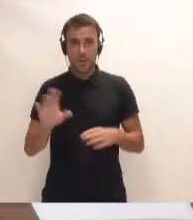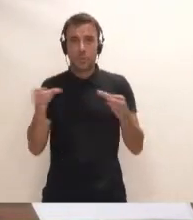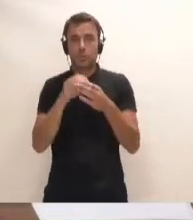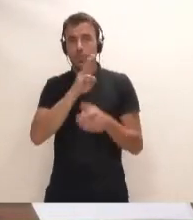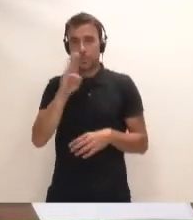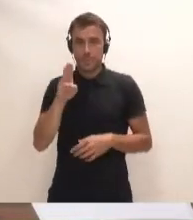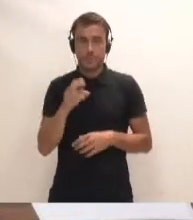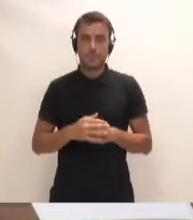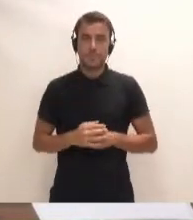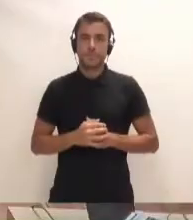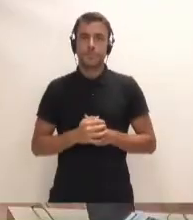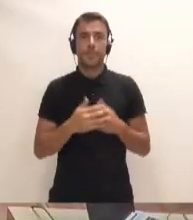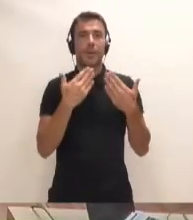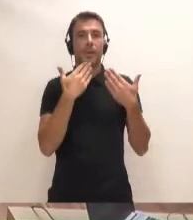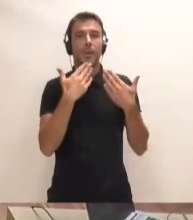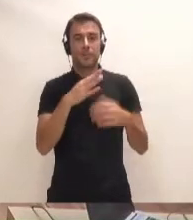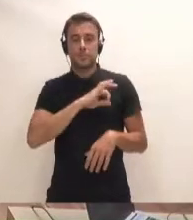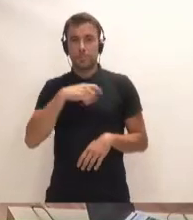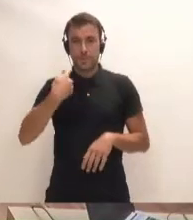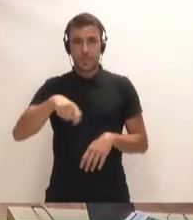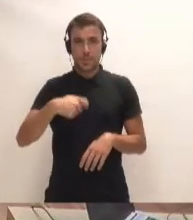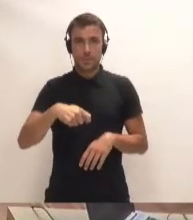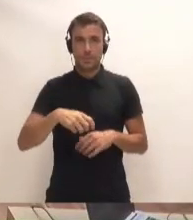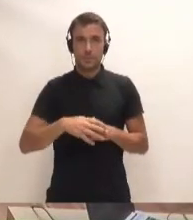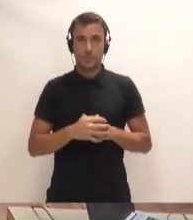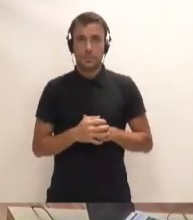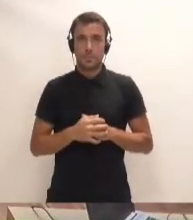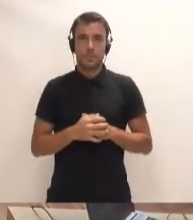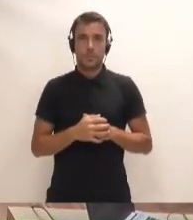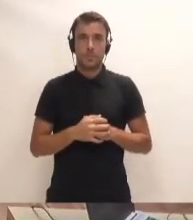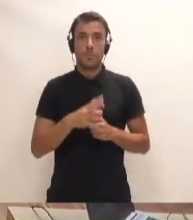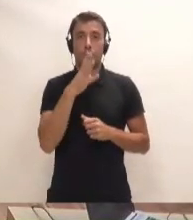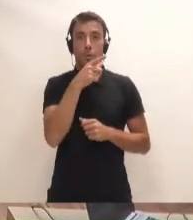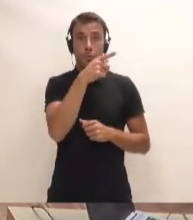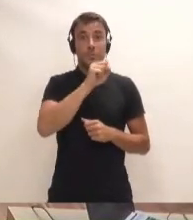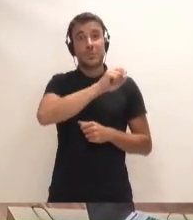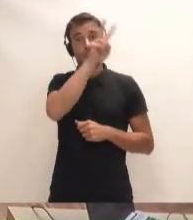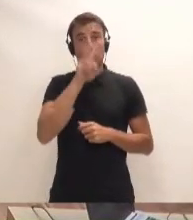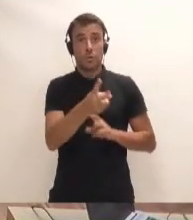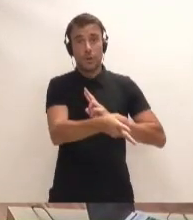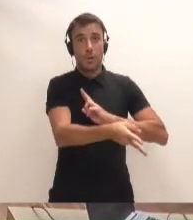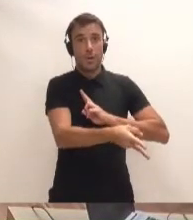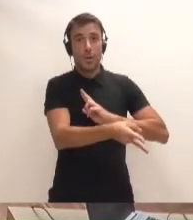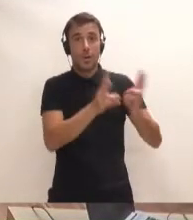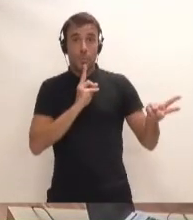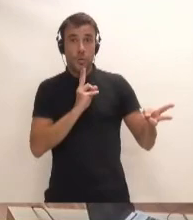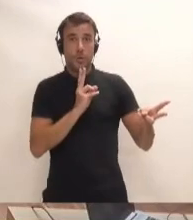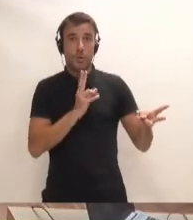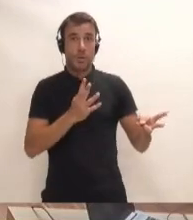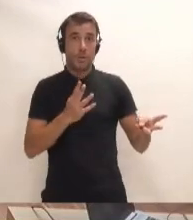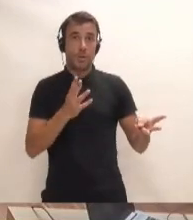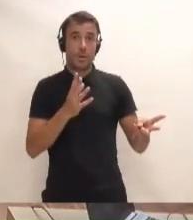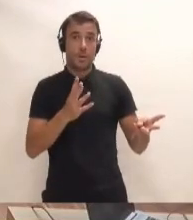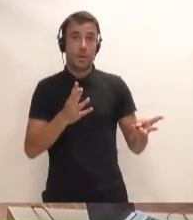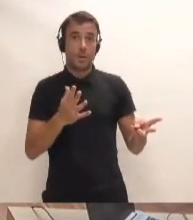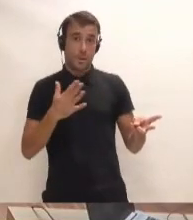Popular. Gracias, señor Presidente, por centrar parte de su segunda respuesta en la intervención realizada